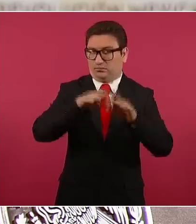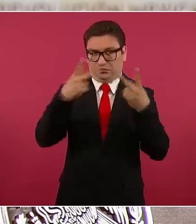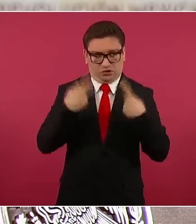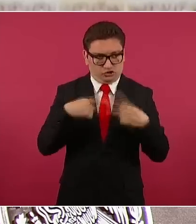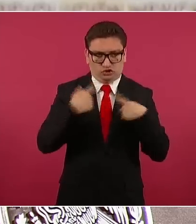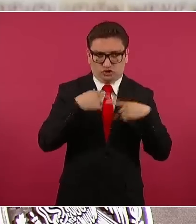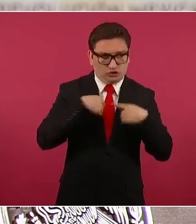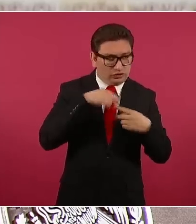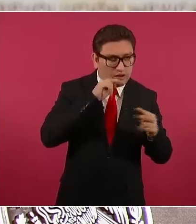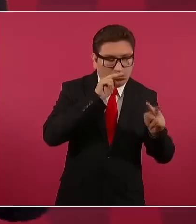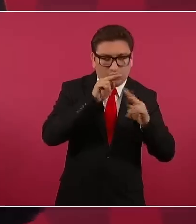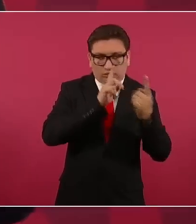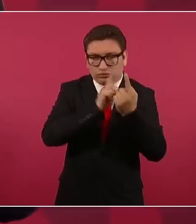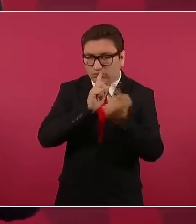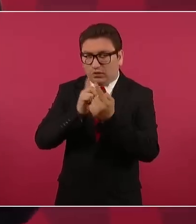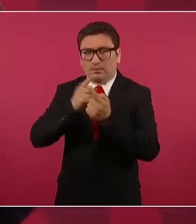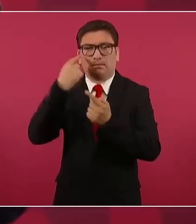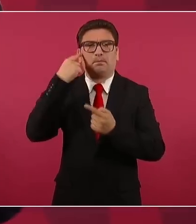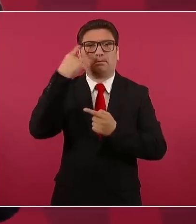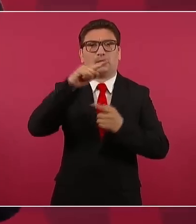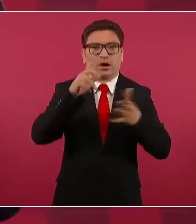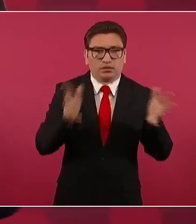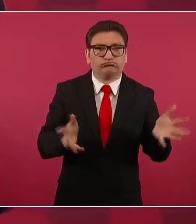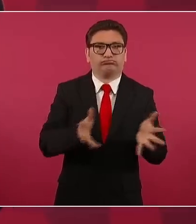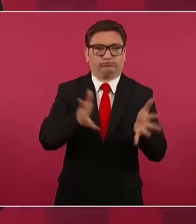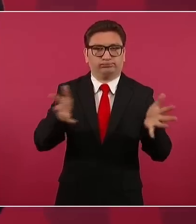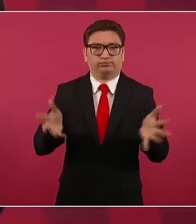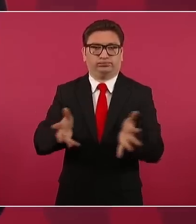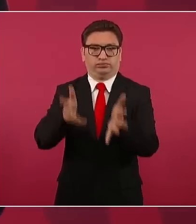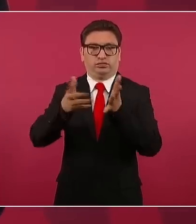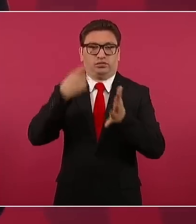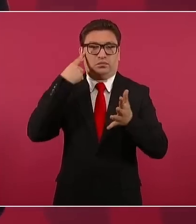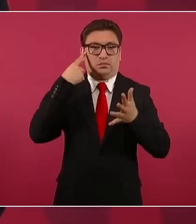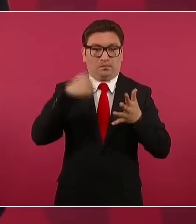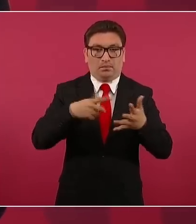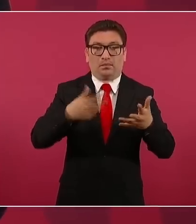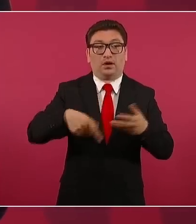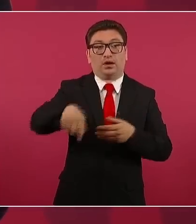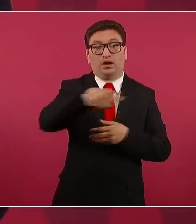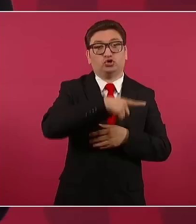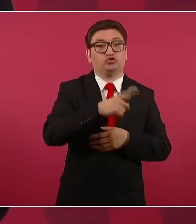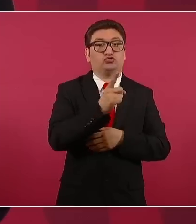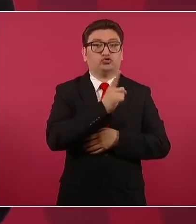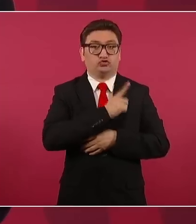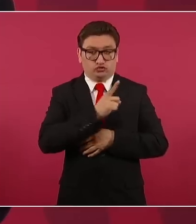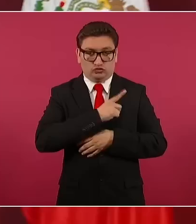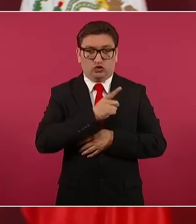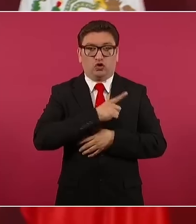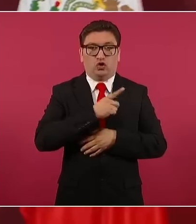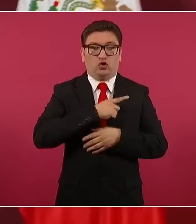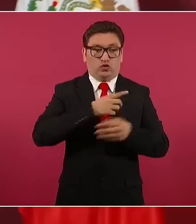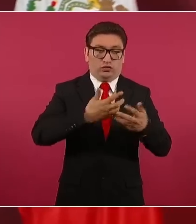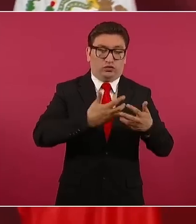que impulsemos, sobre todo la producción de autoconsumo, que nos ayuda mucho